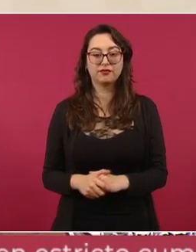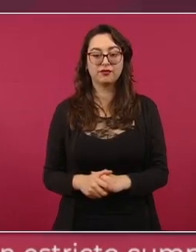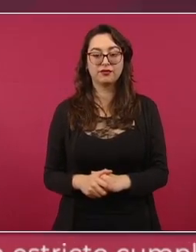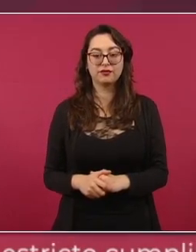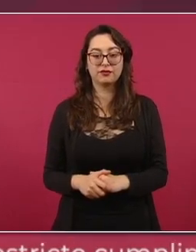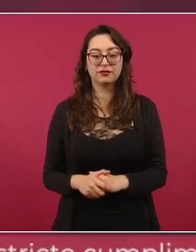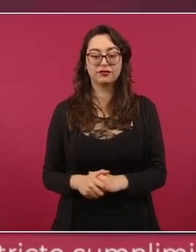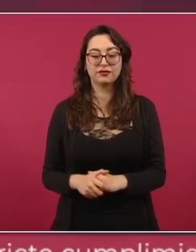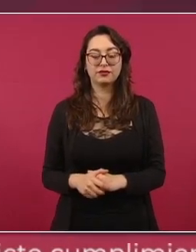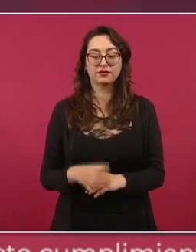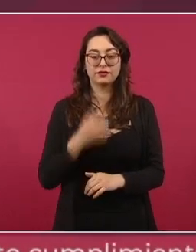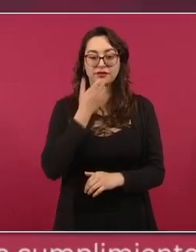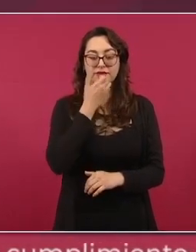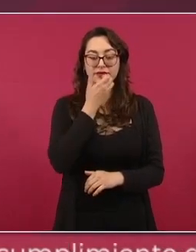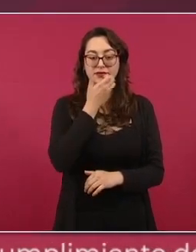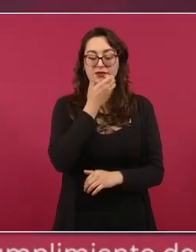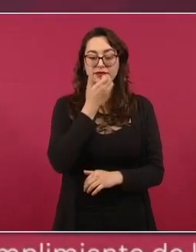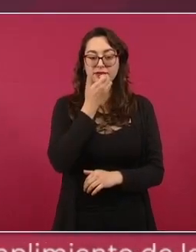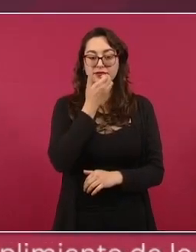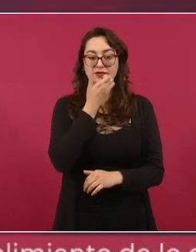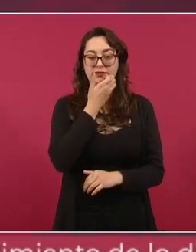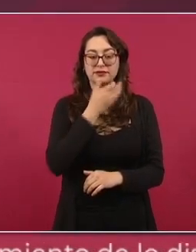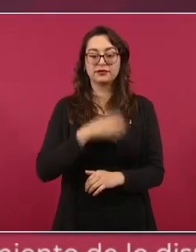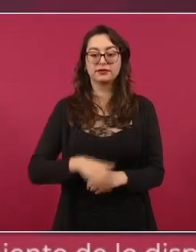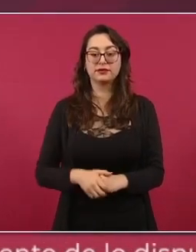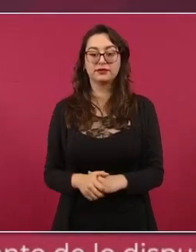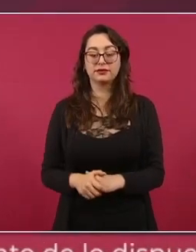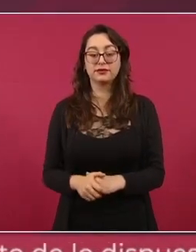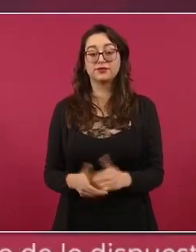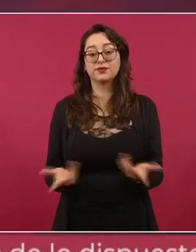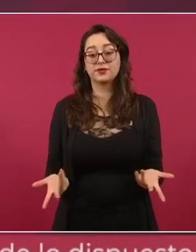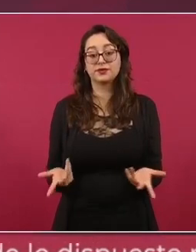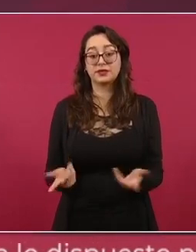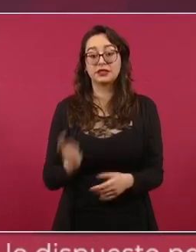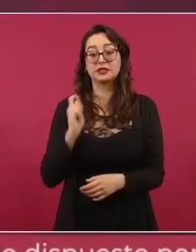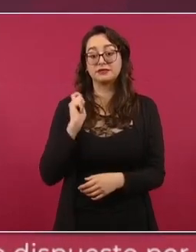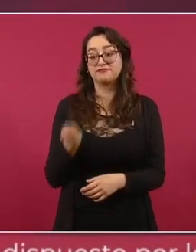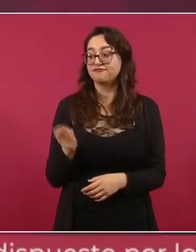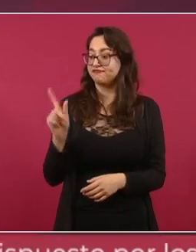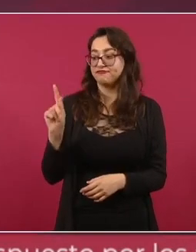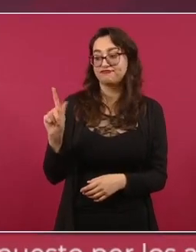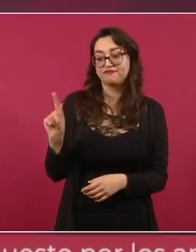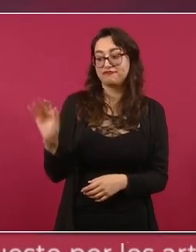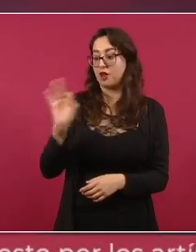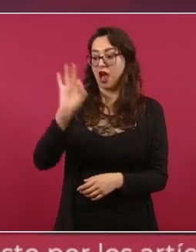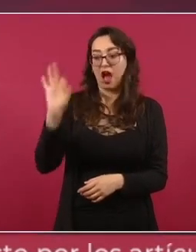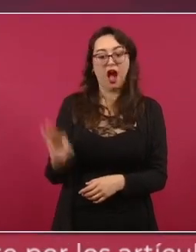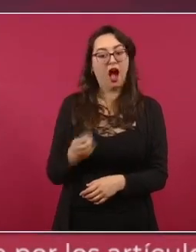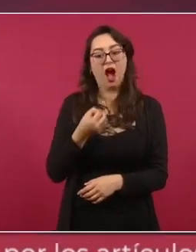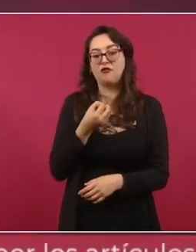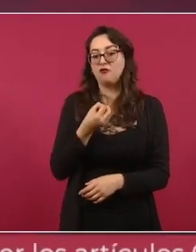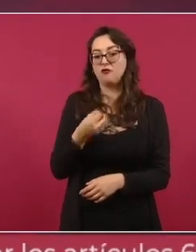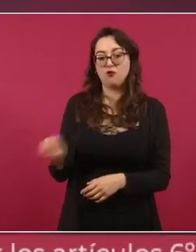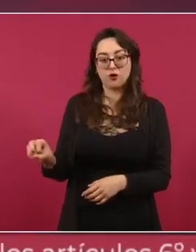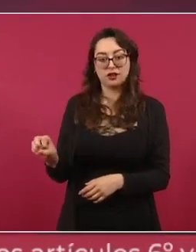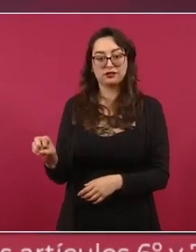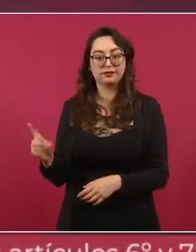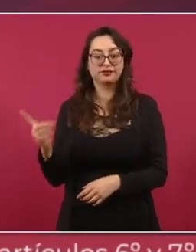Es decir, se requiere una mayoría calificada. En el caso de los diputados